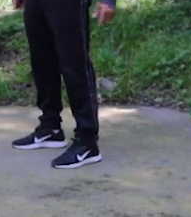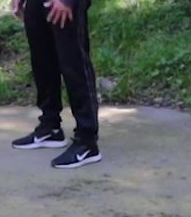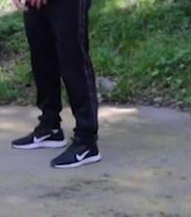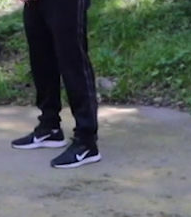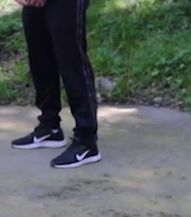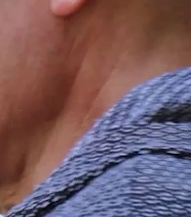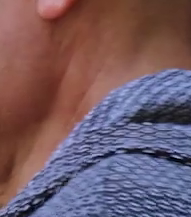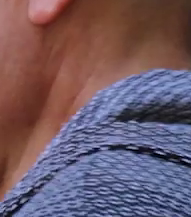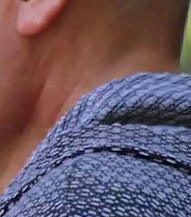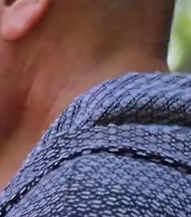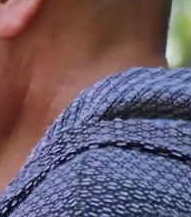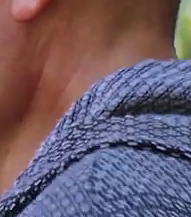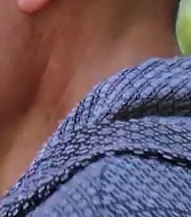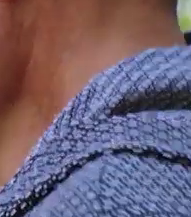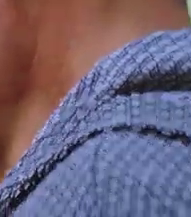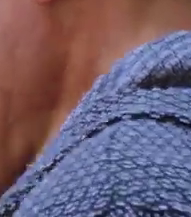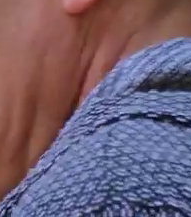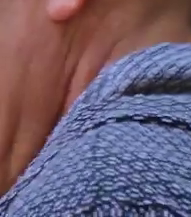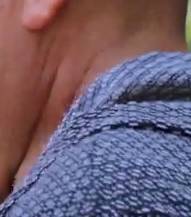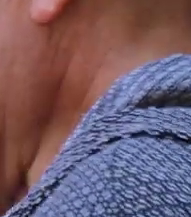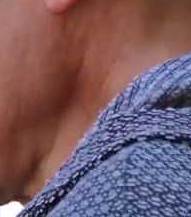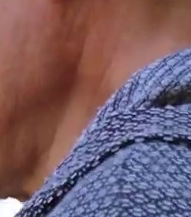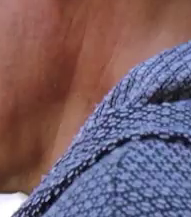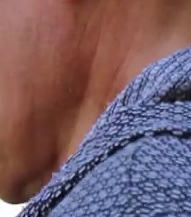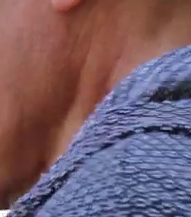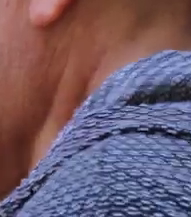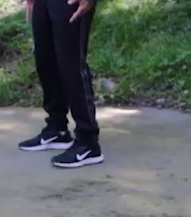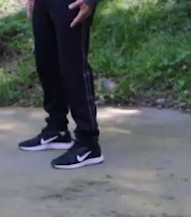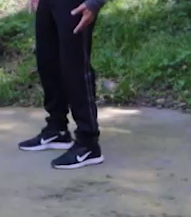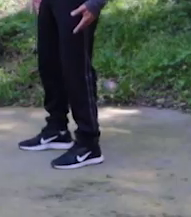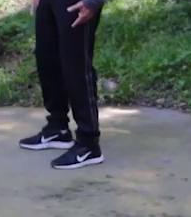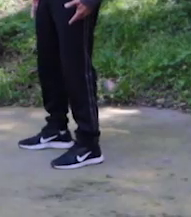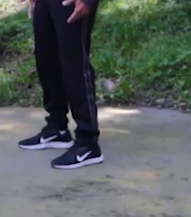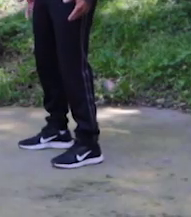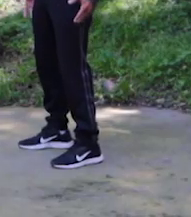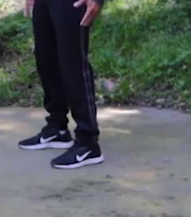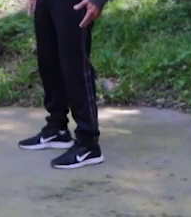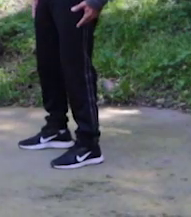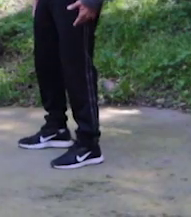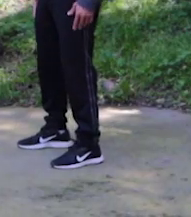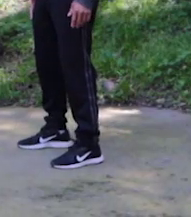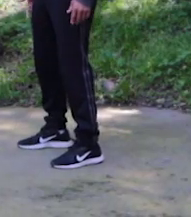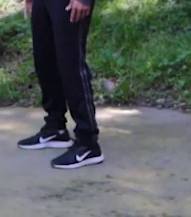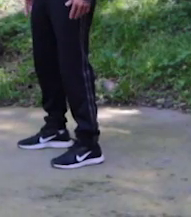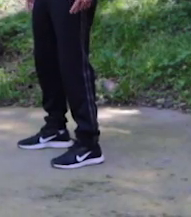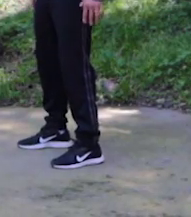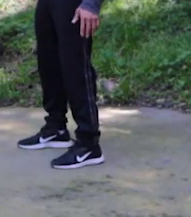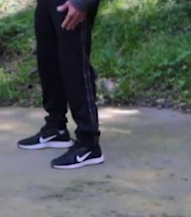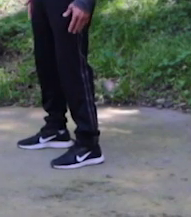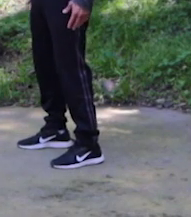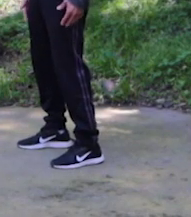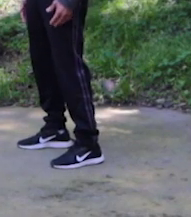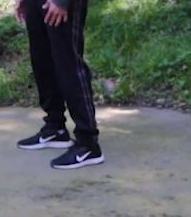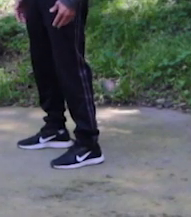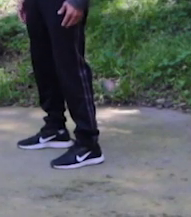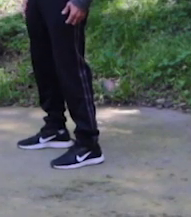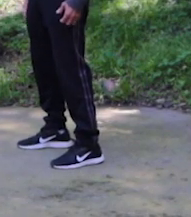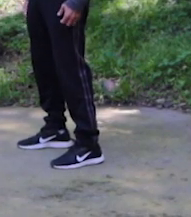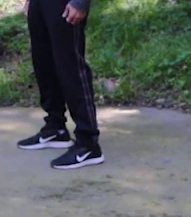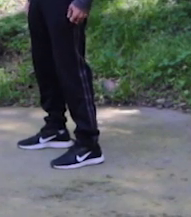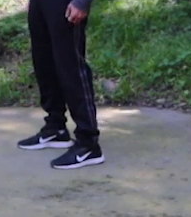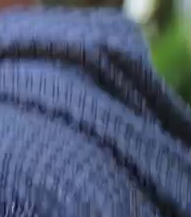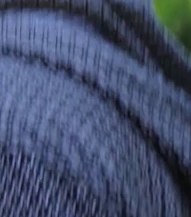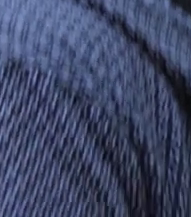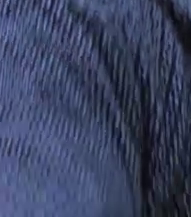de hombros Lo que vamos a hacer Nos vamos a parar Vamos a abrir el compás de una forma que se sintamos relajados